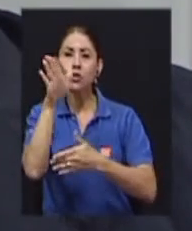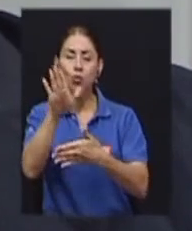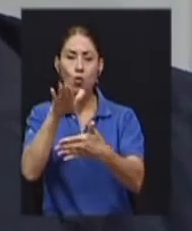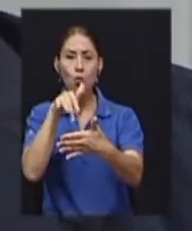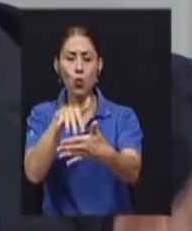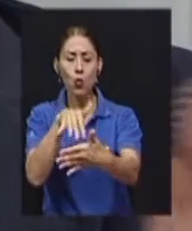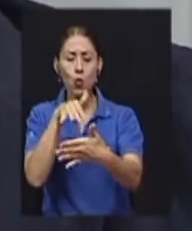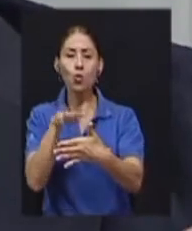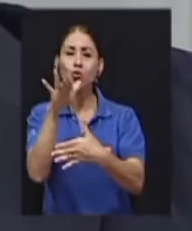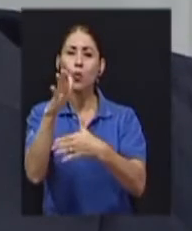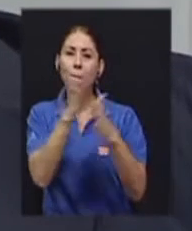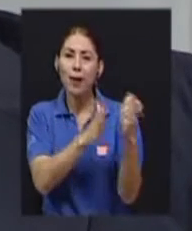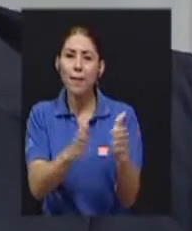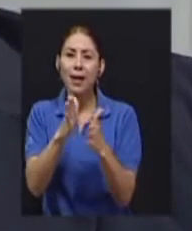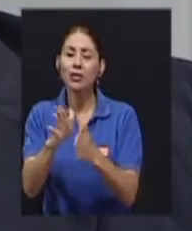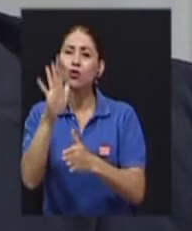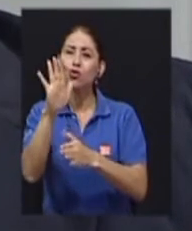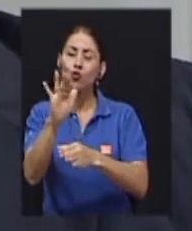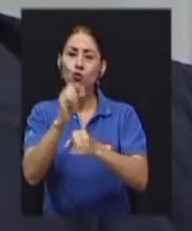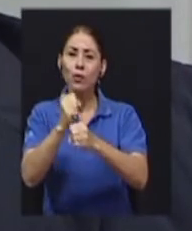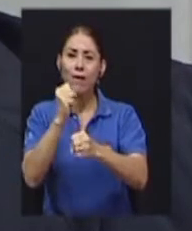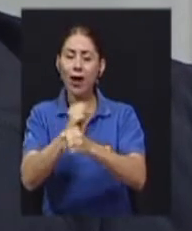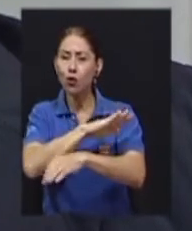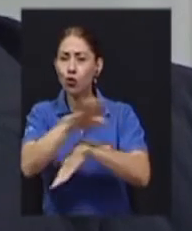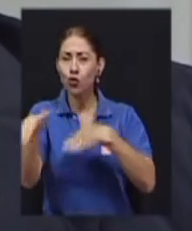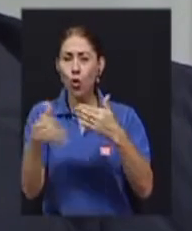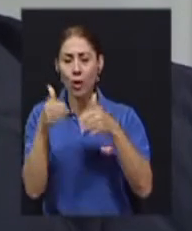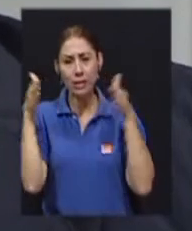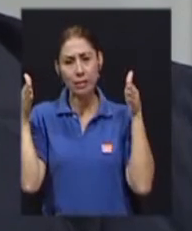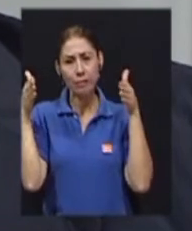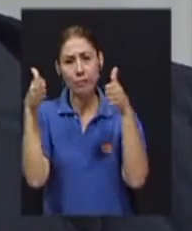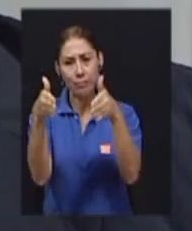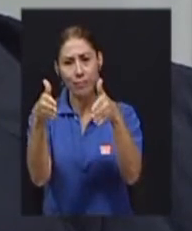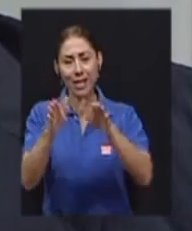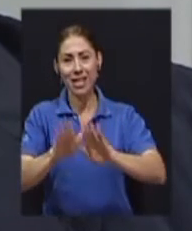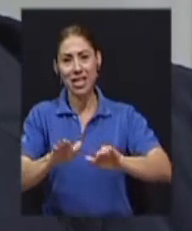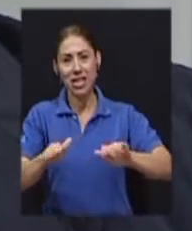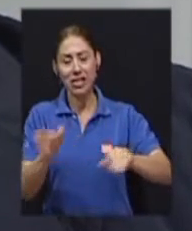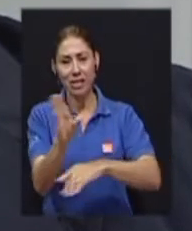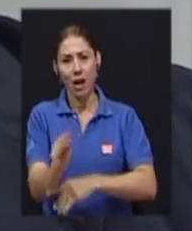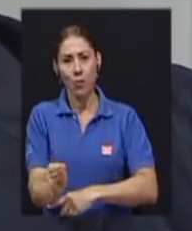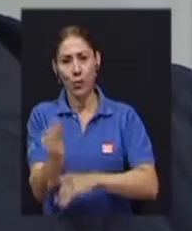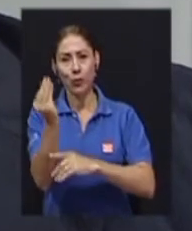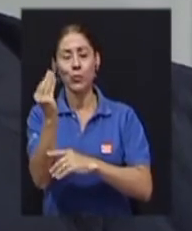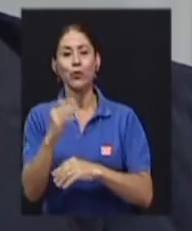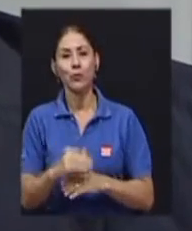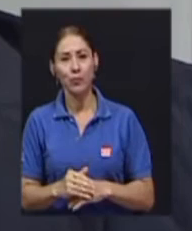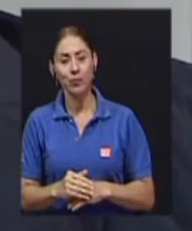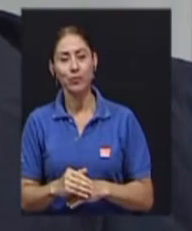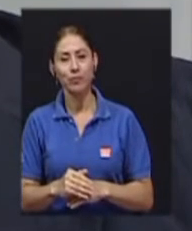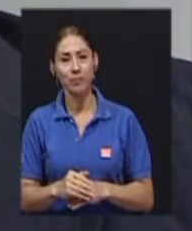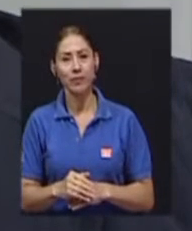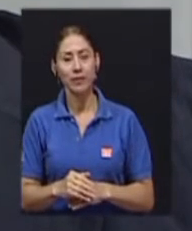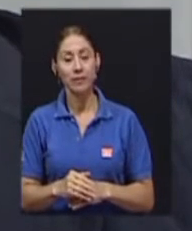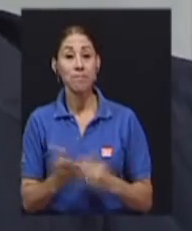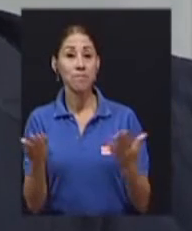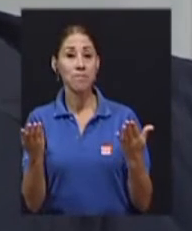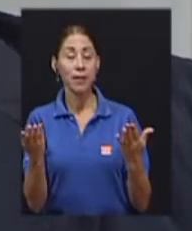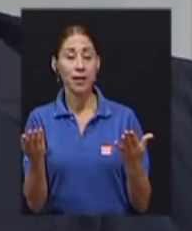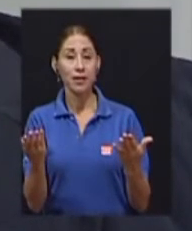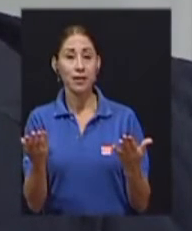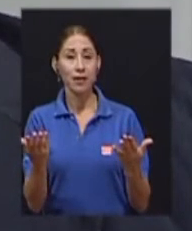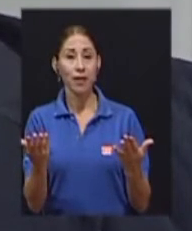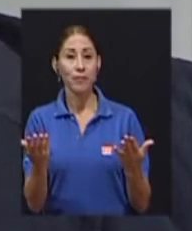están todas canalizadas hacia el bien de la niñez y la juventud. Así es que